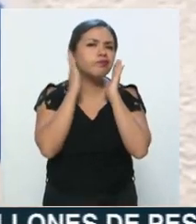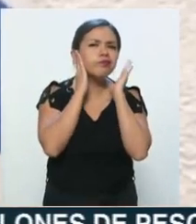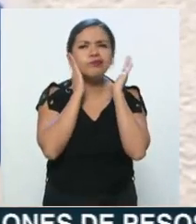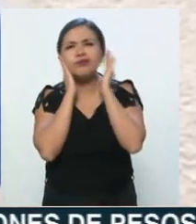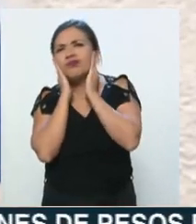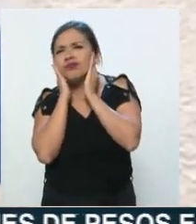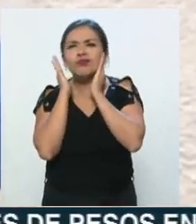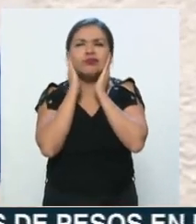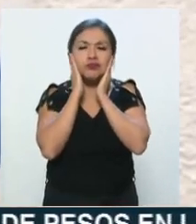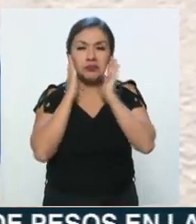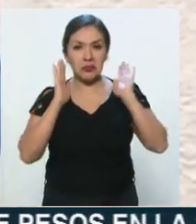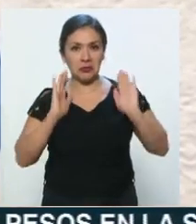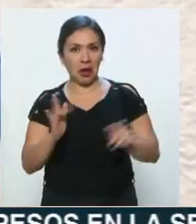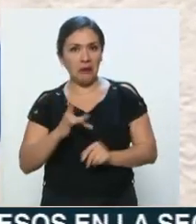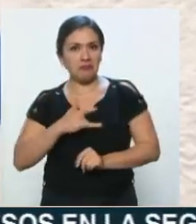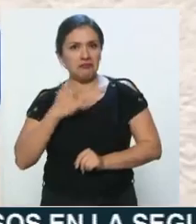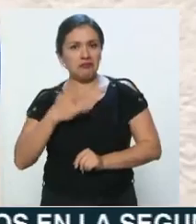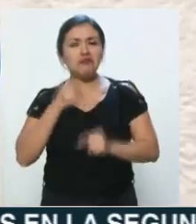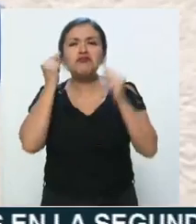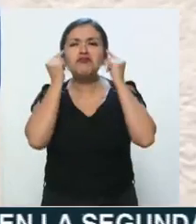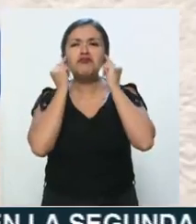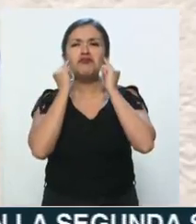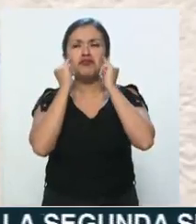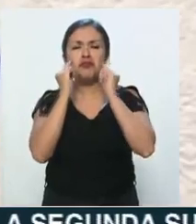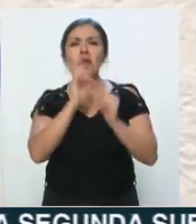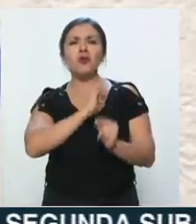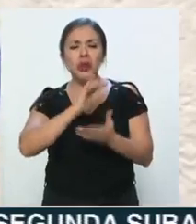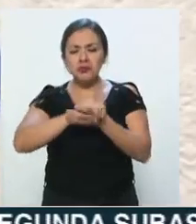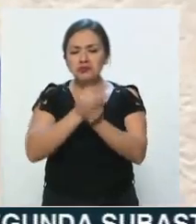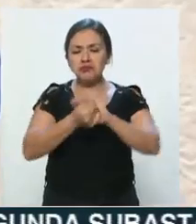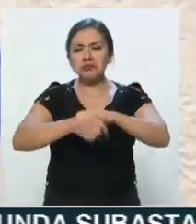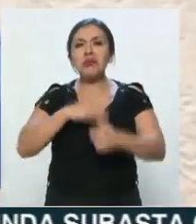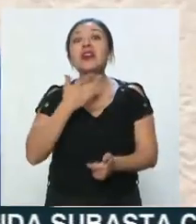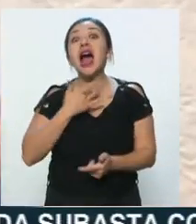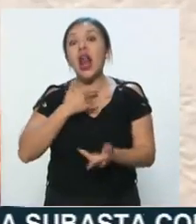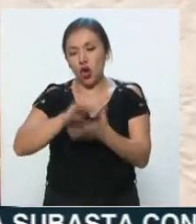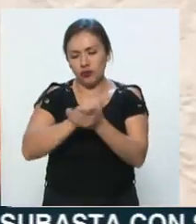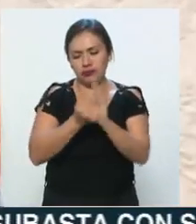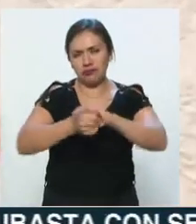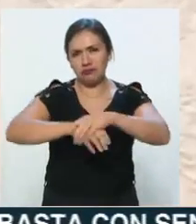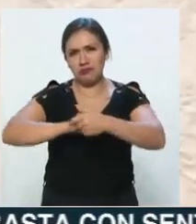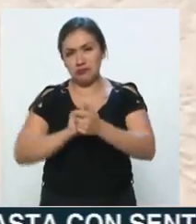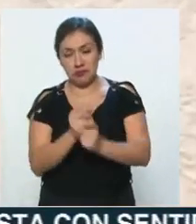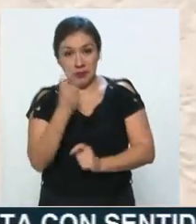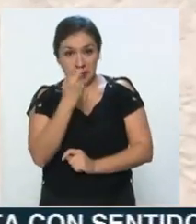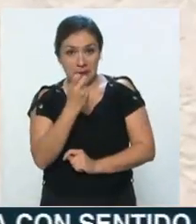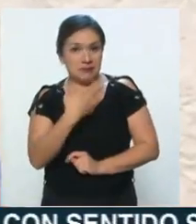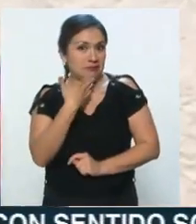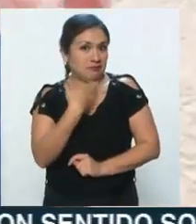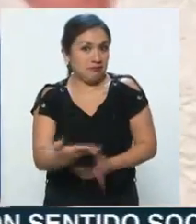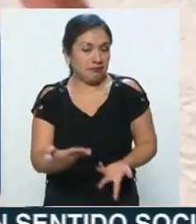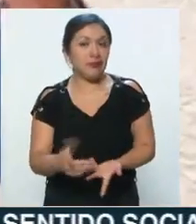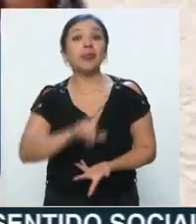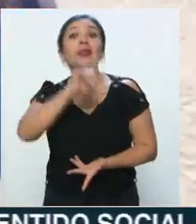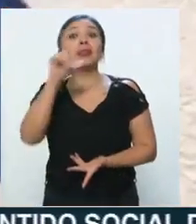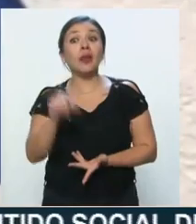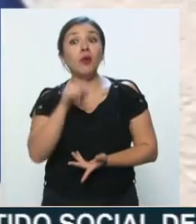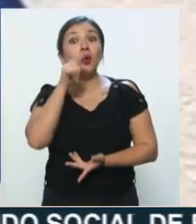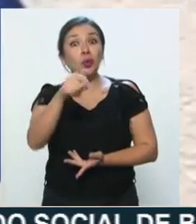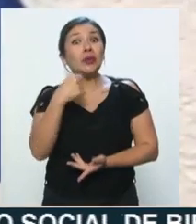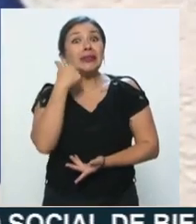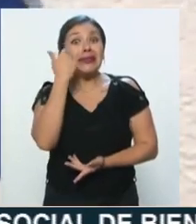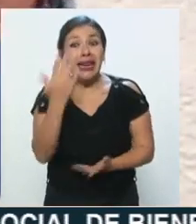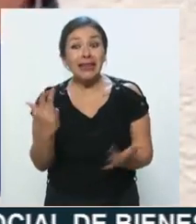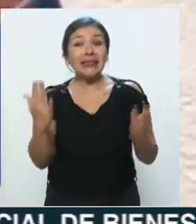al presionarla pues te queda alcoholito, te puedes frotar las manos, ¡está buenísimo! Y entonces cuando tienes